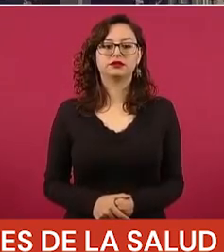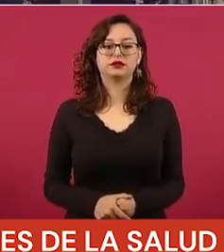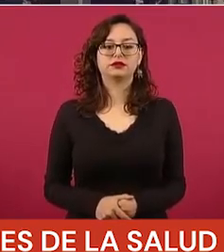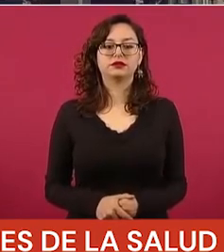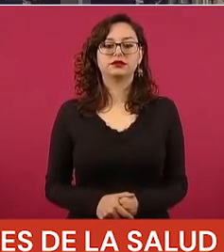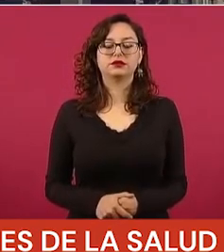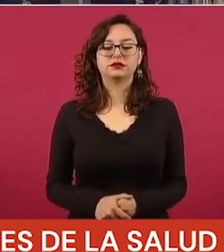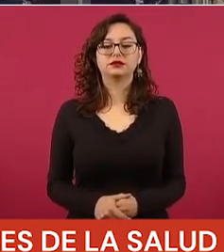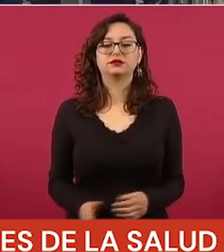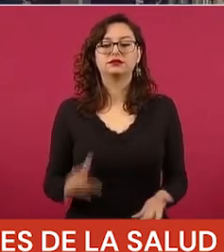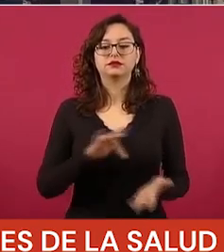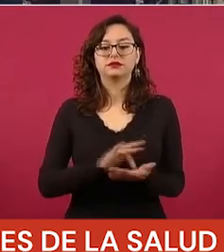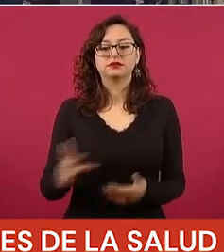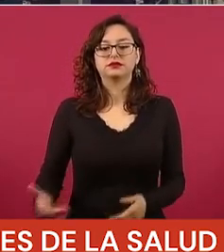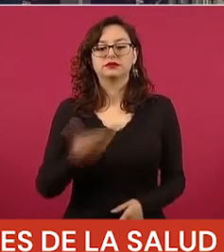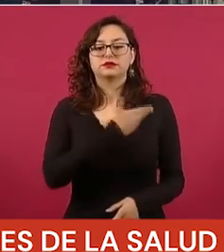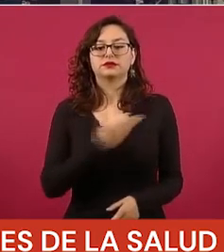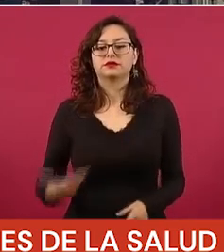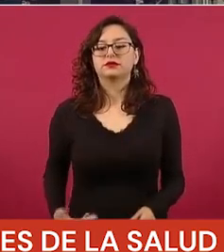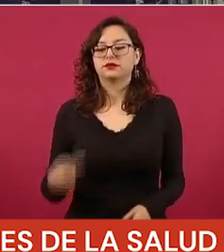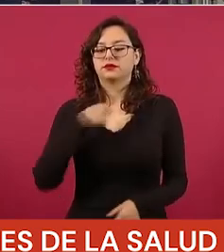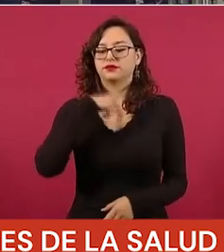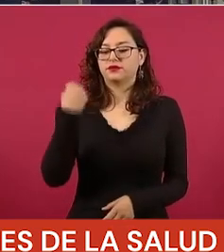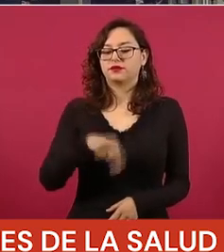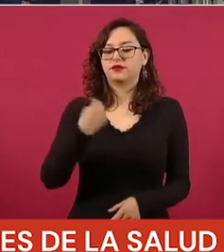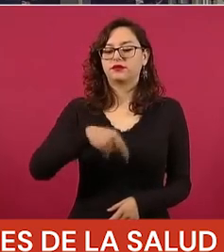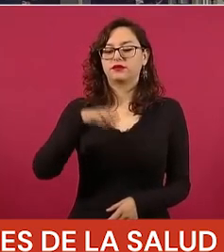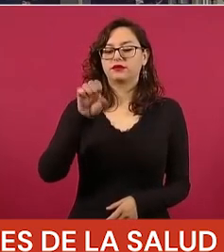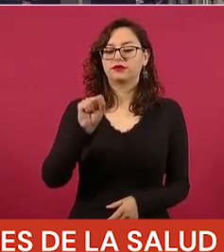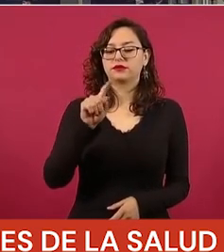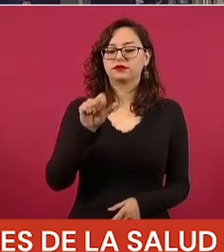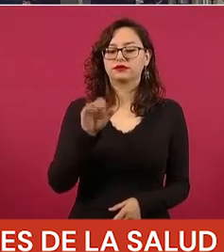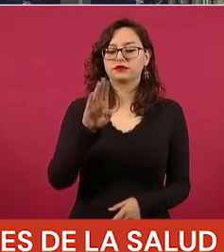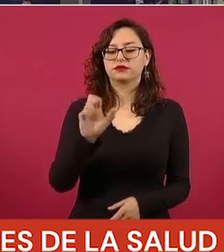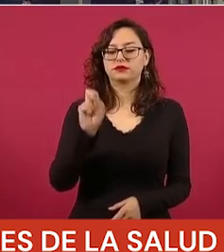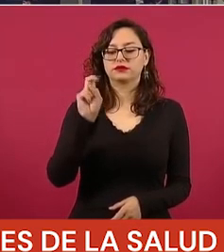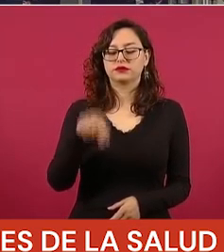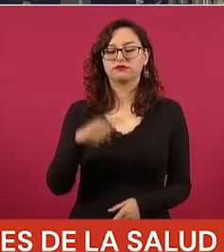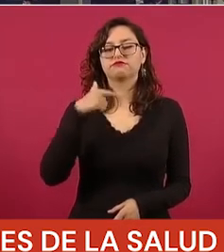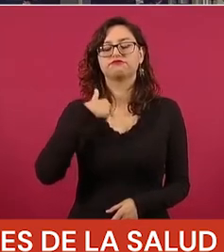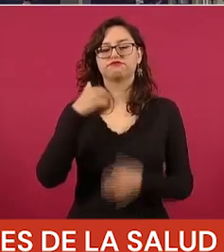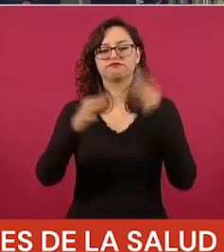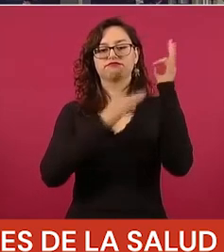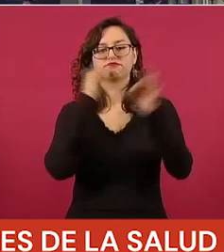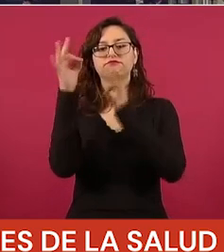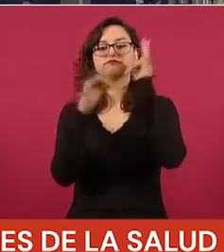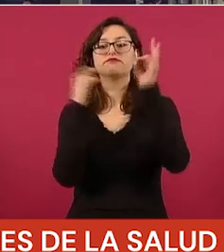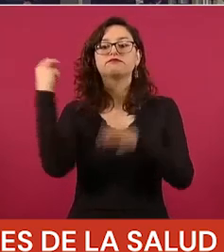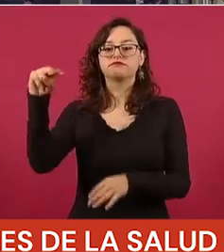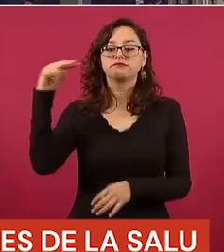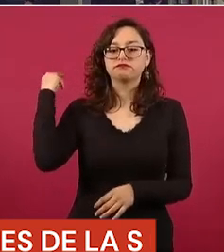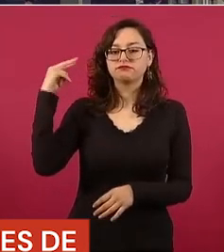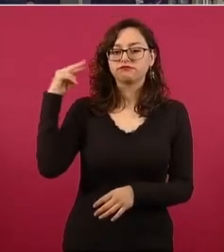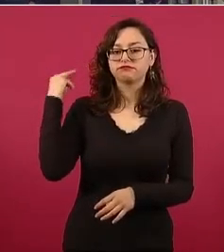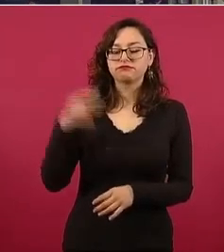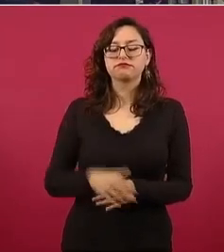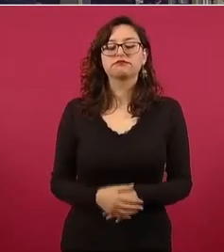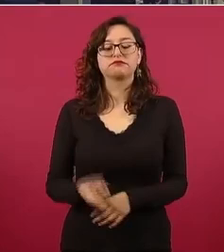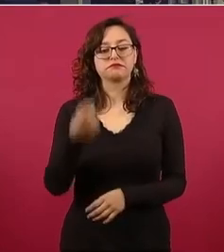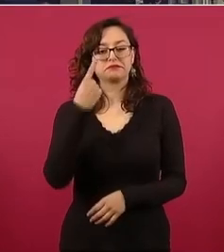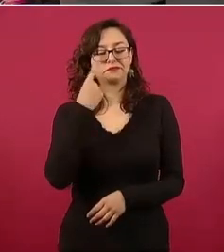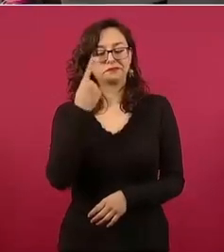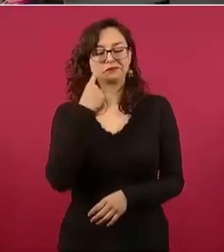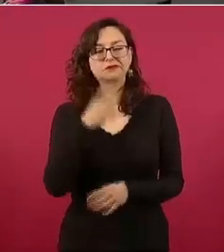Gracias, presidente. Esteban Durán, Vanguardia, Veracruz. Presidente, se mencionaba en algunos medios y en algunas redes sociales